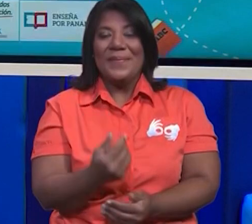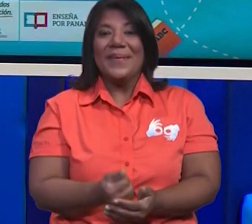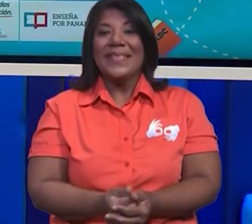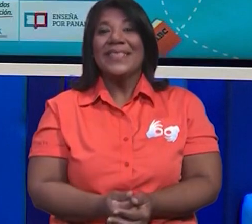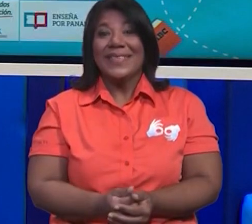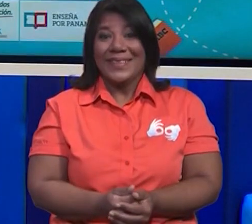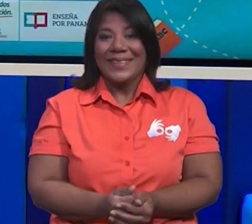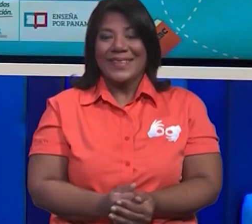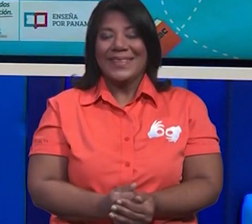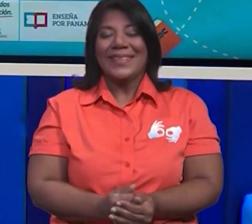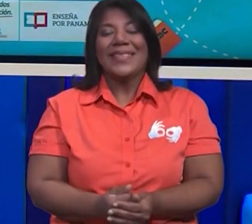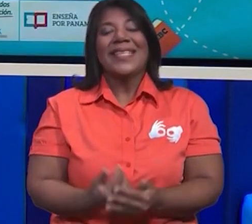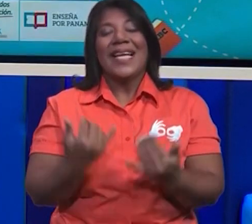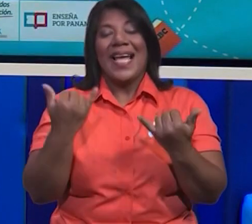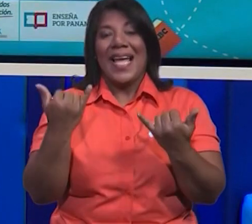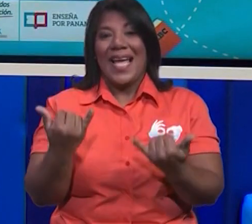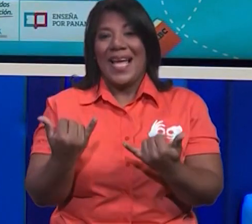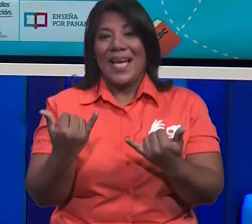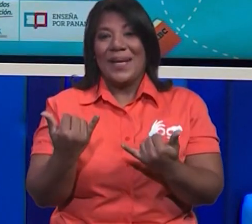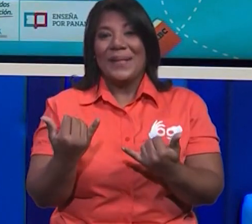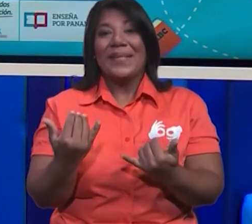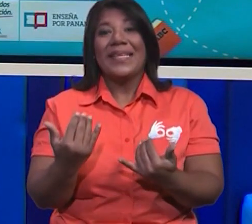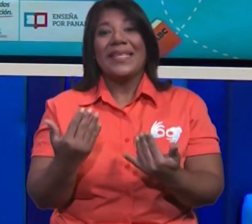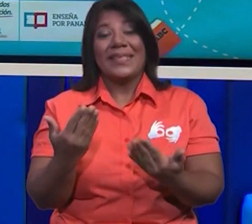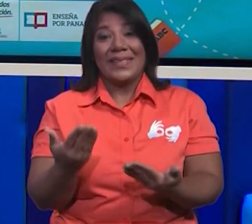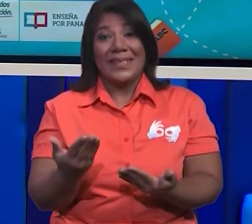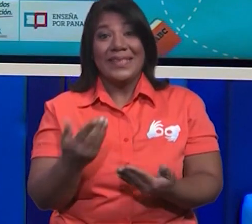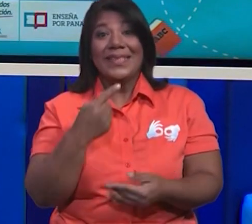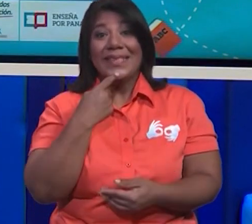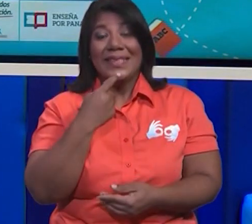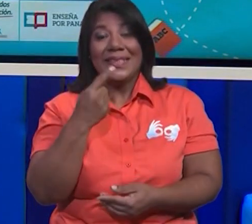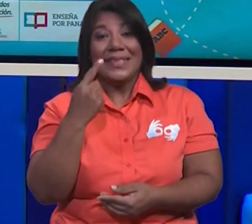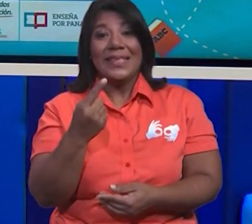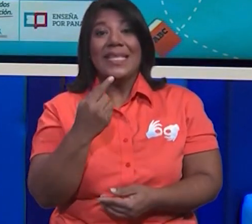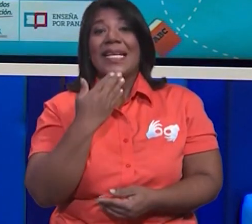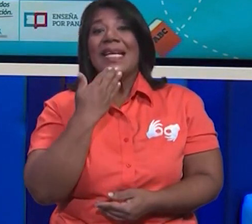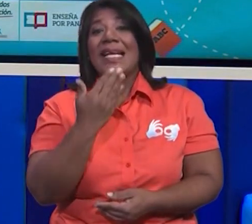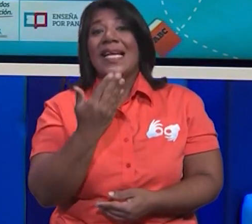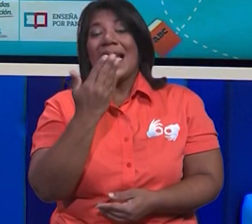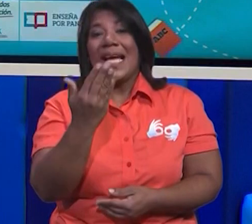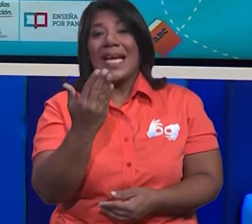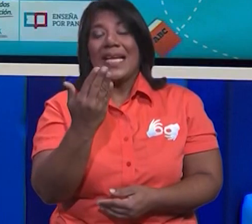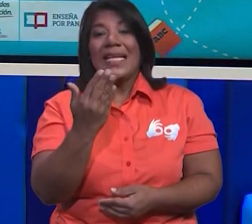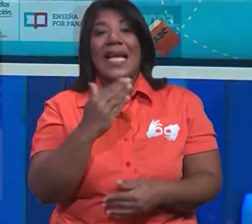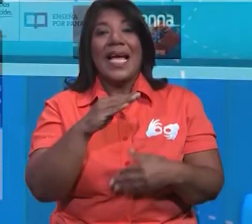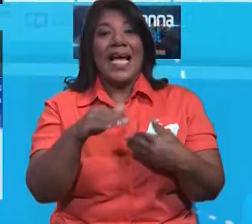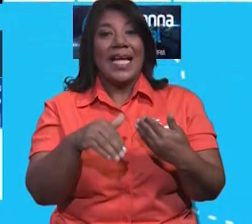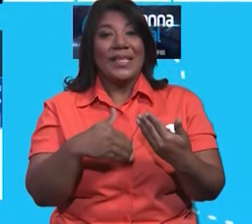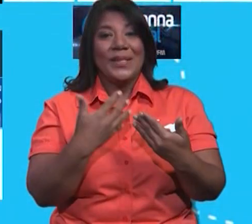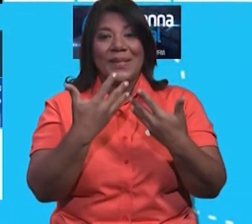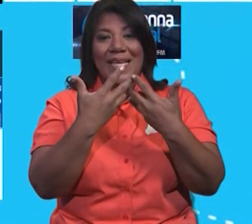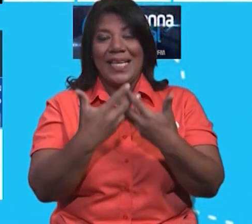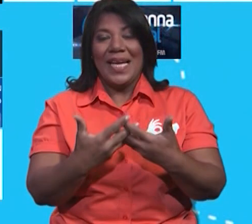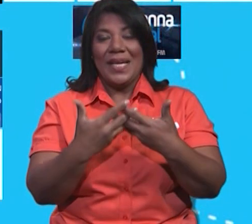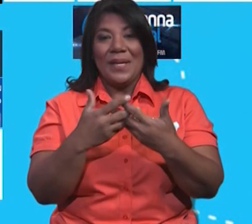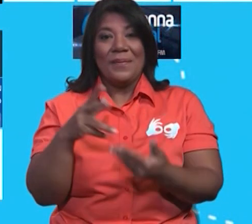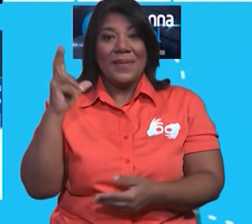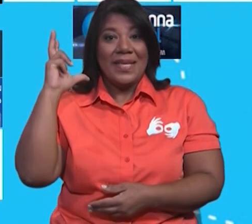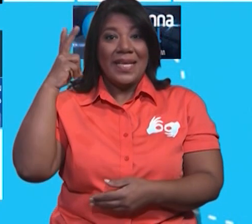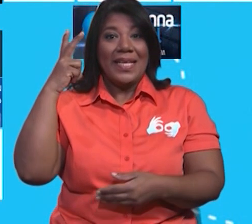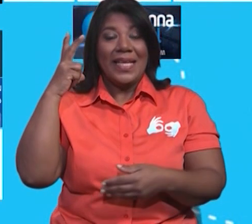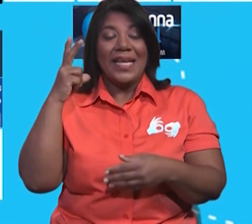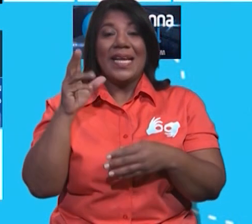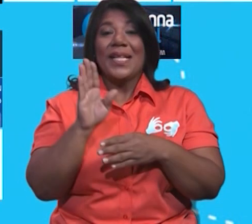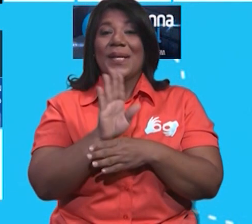Ahora sí, llegamos a esta parte chicos, la parte en donde tenemos que darle las gracias a estas empresas de radio